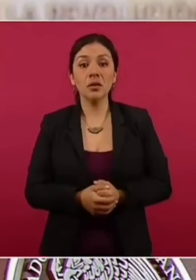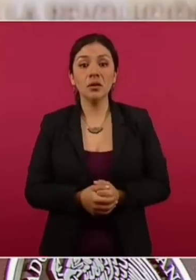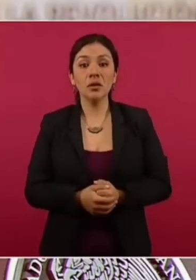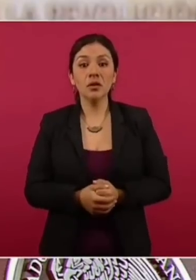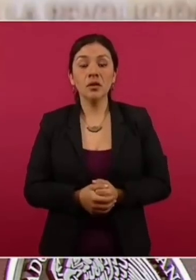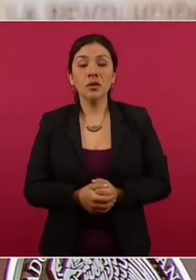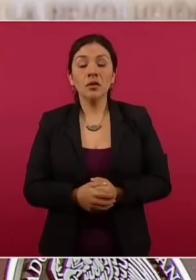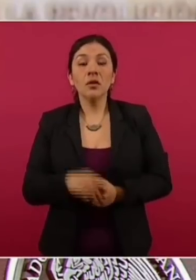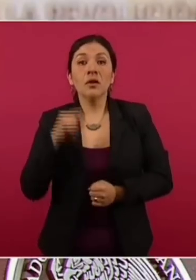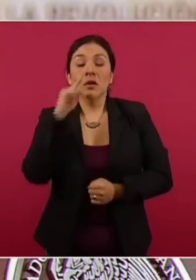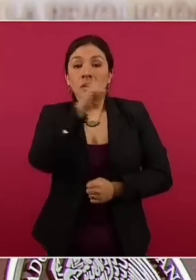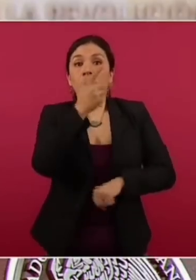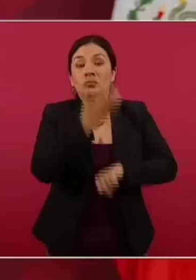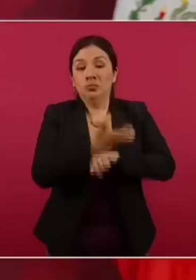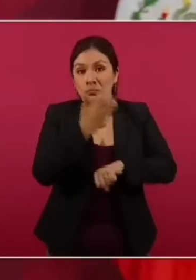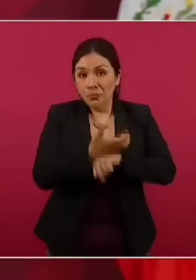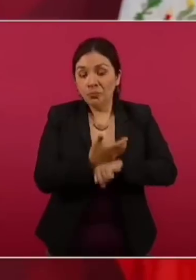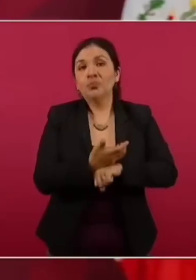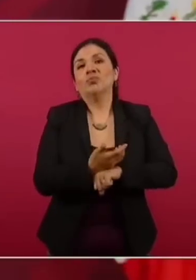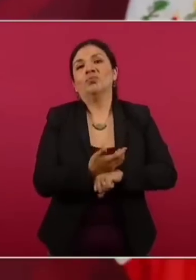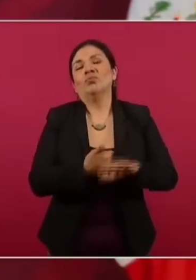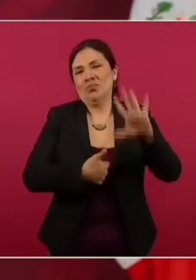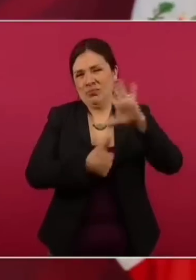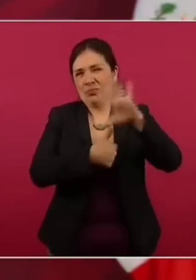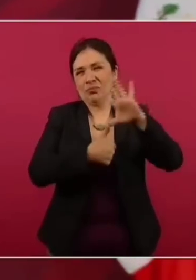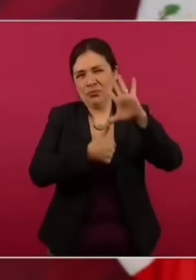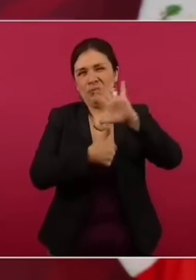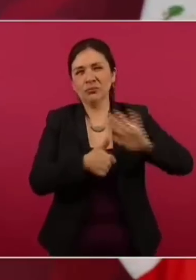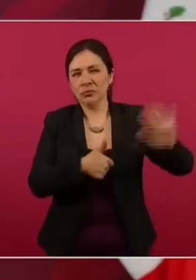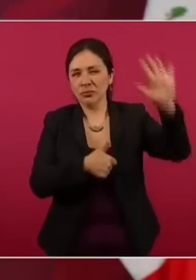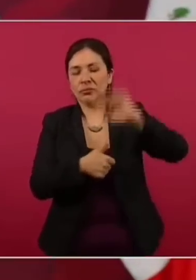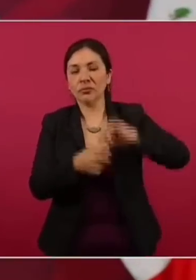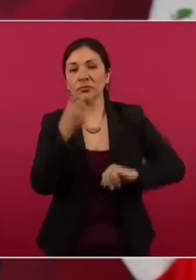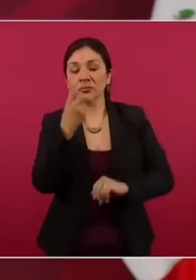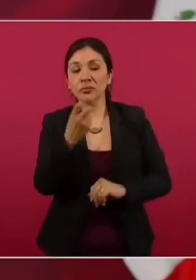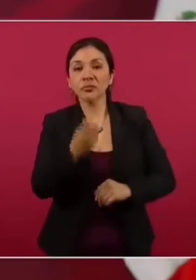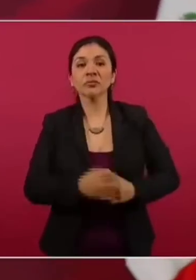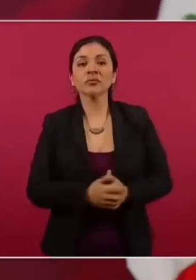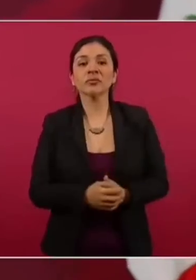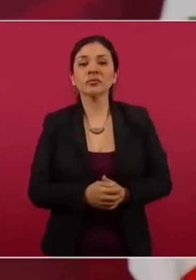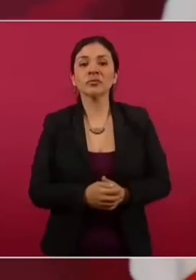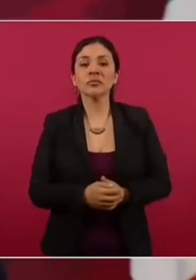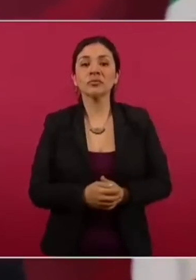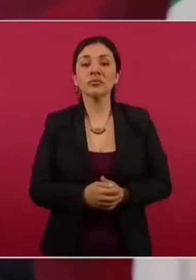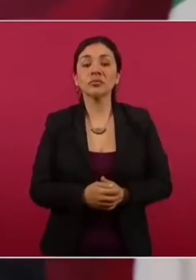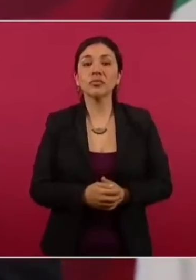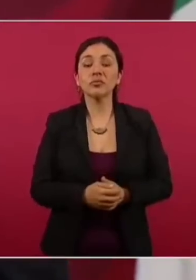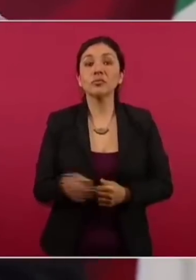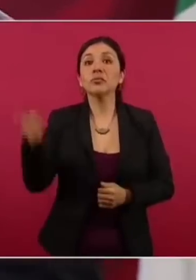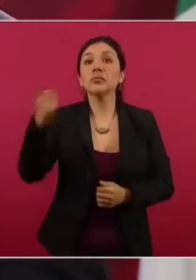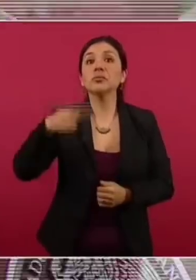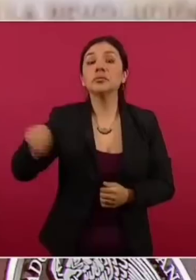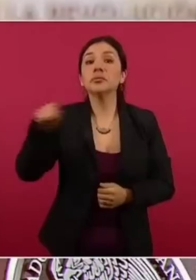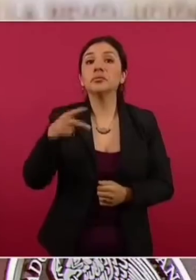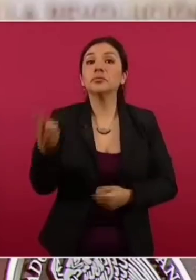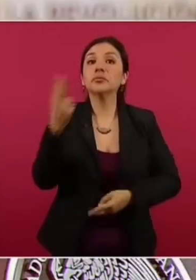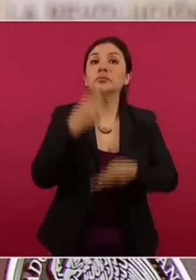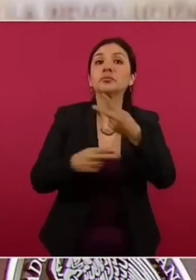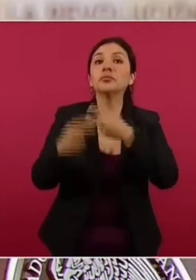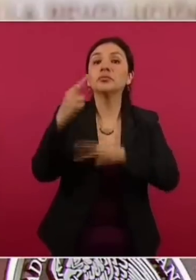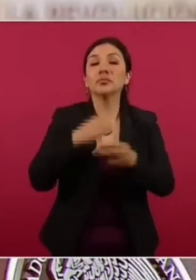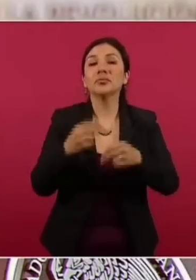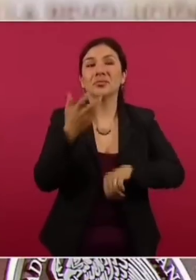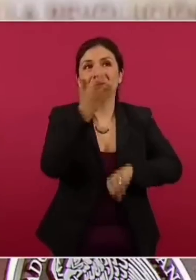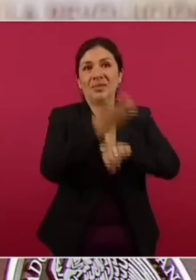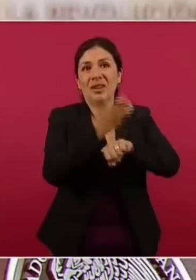en Estados Unidos, en Estados América del Norte y se llenan los puertos de